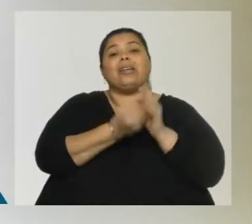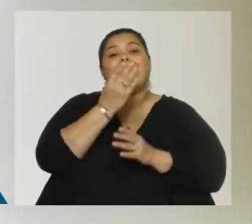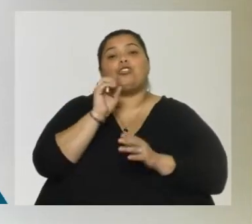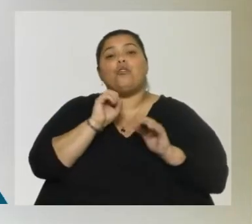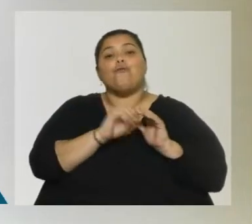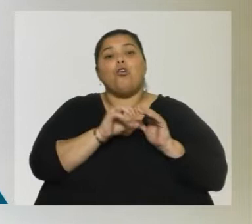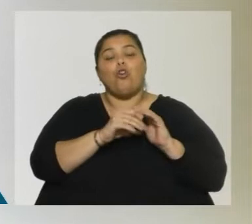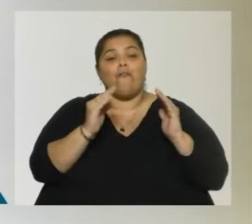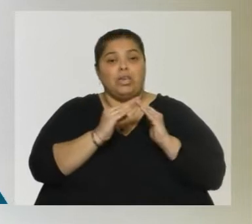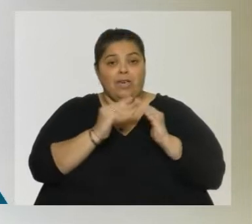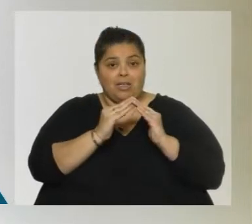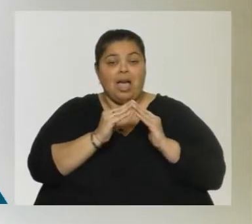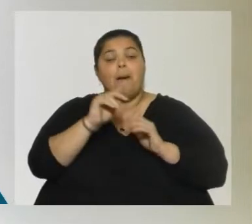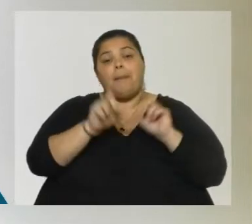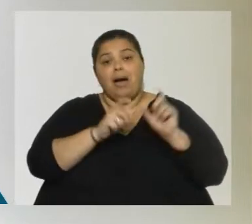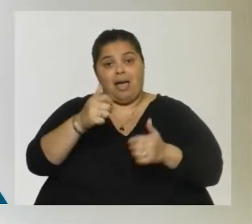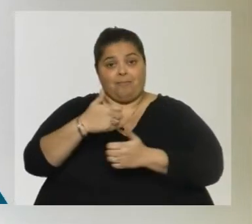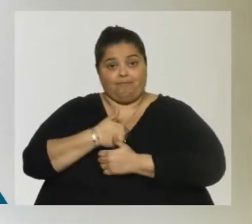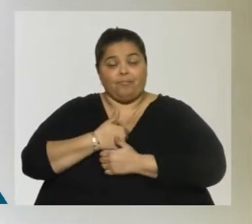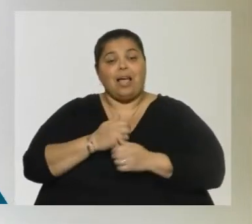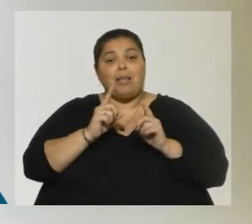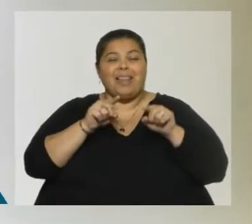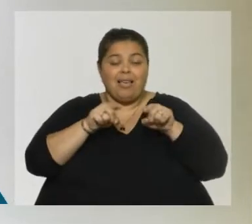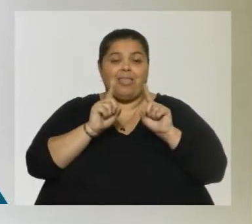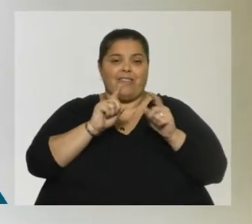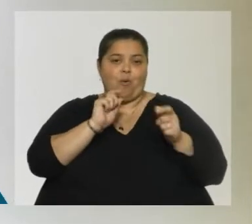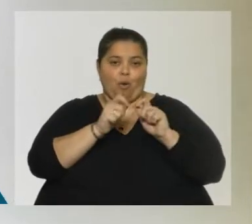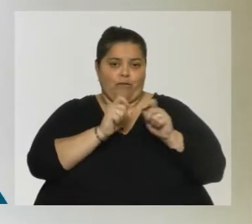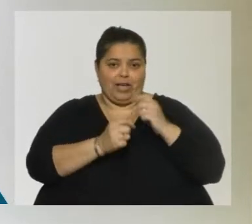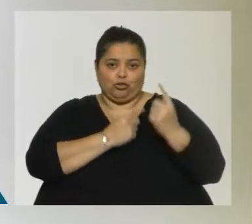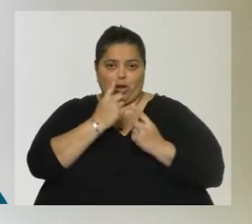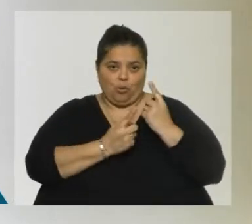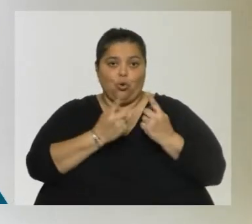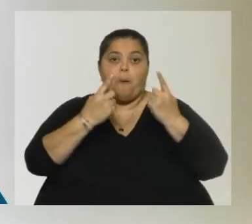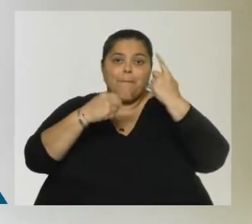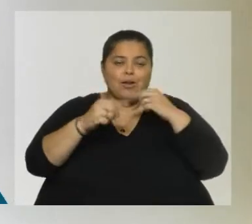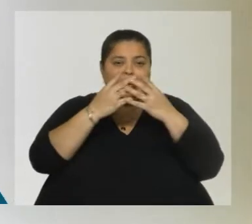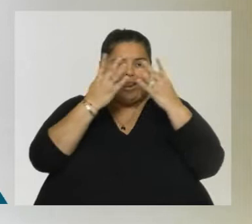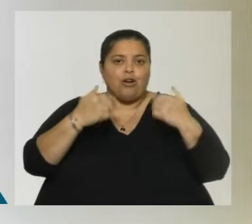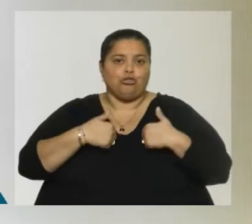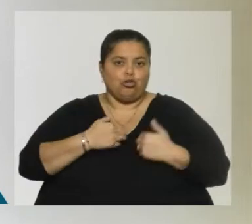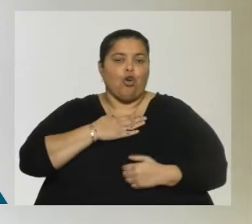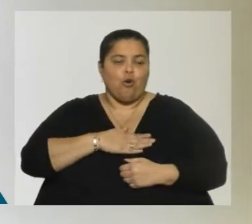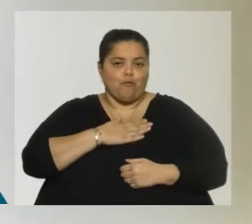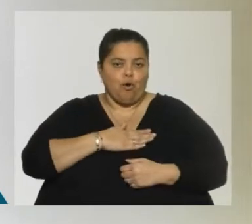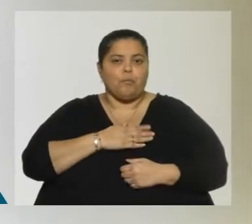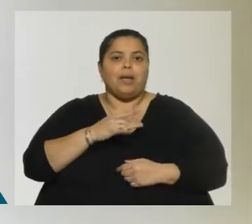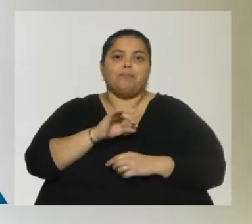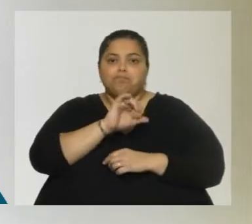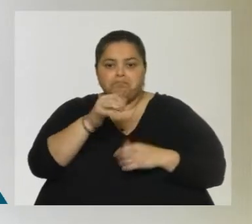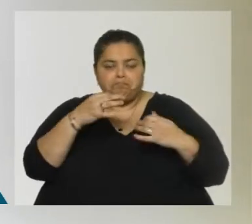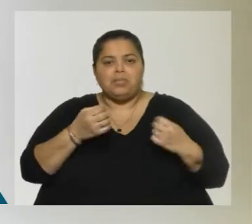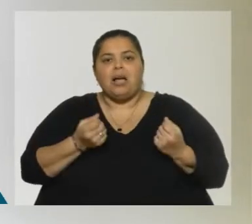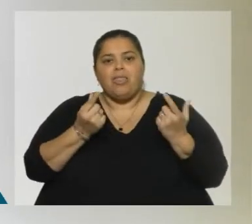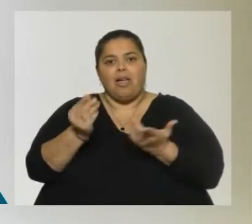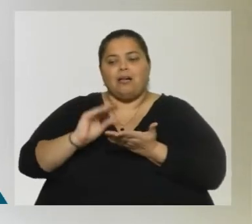subalterno, que tenemos alguna ahí modificación que hacer. Nosotros estamos conformes. Logramos una buena asignación